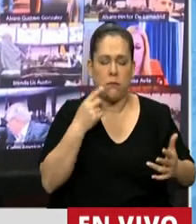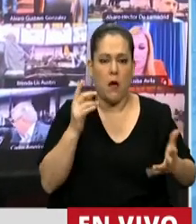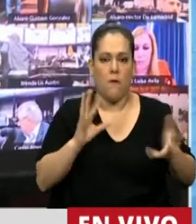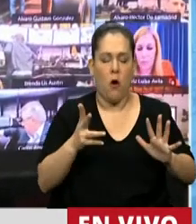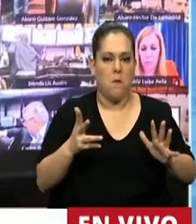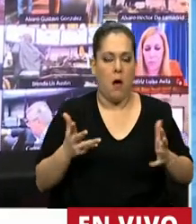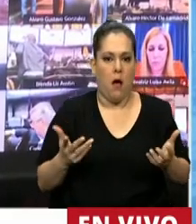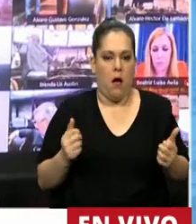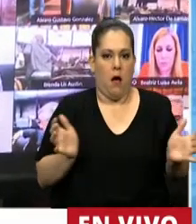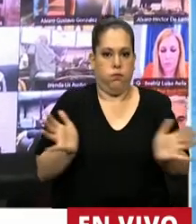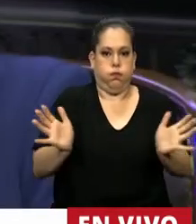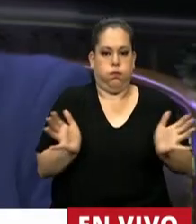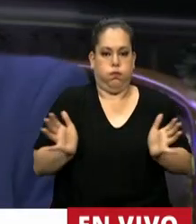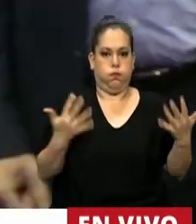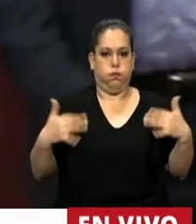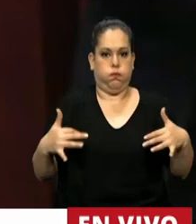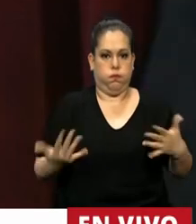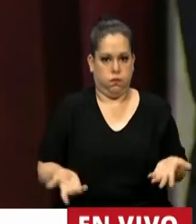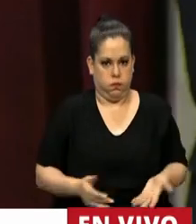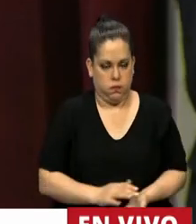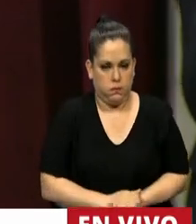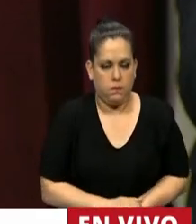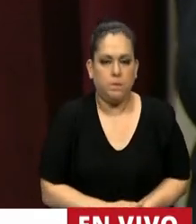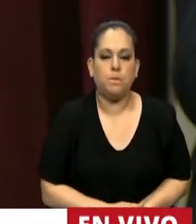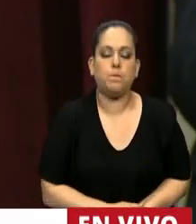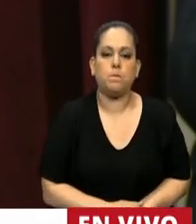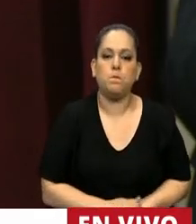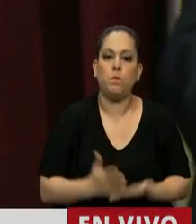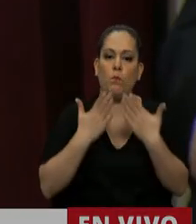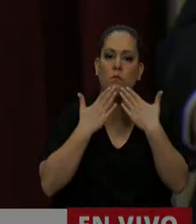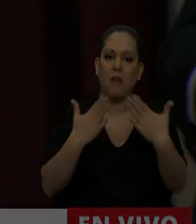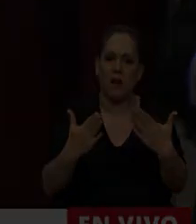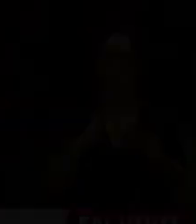Presidente. Gracias, Diputada Elzucaría.